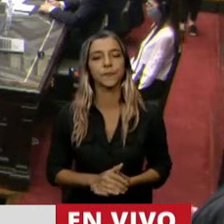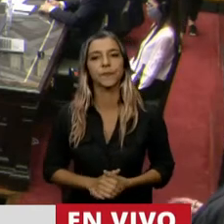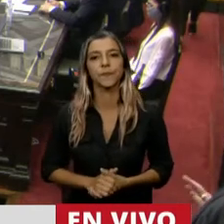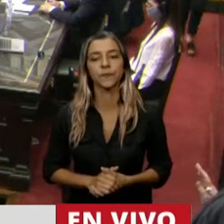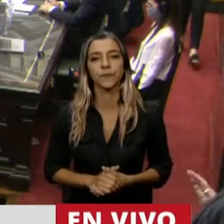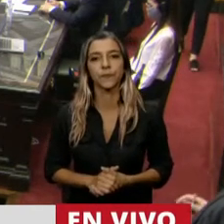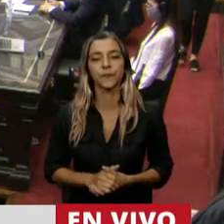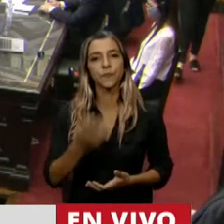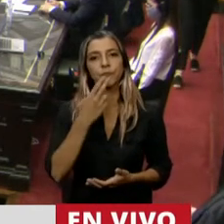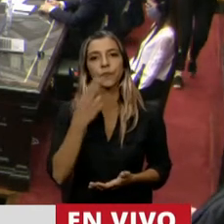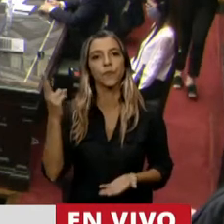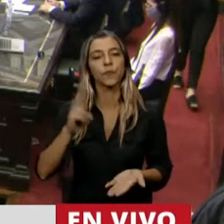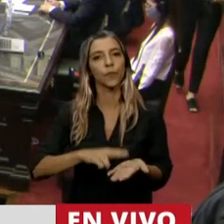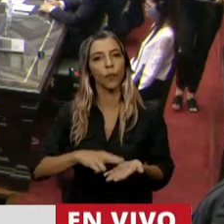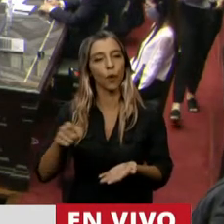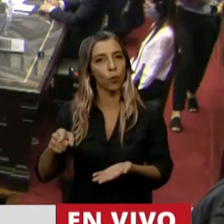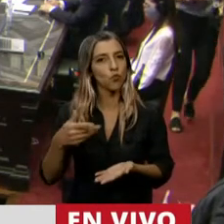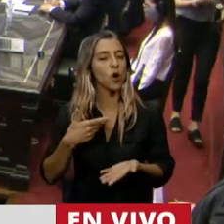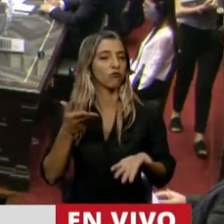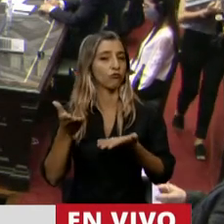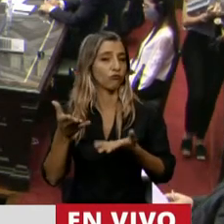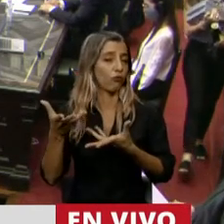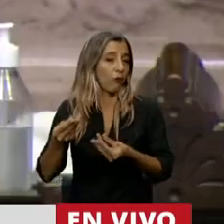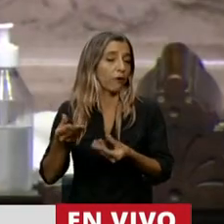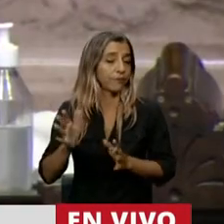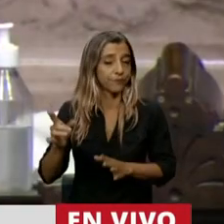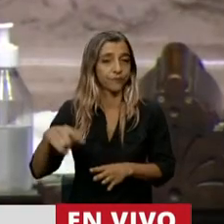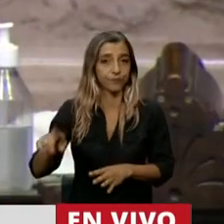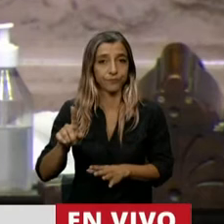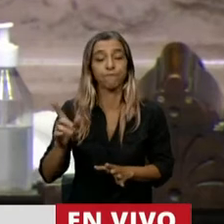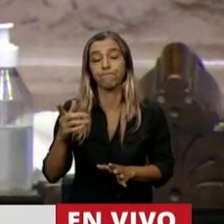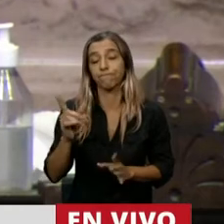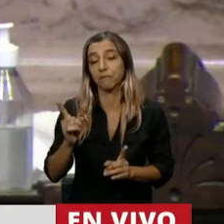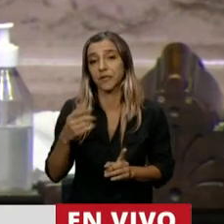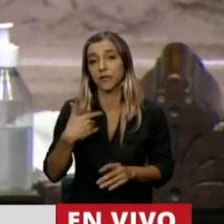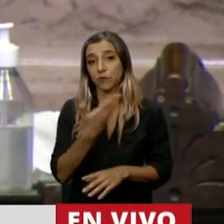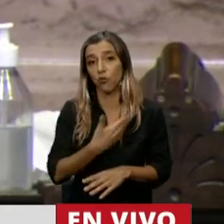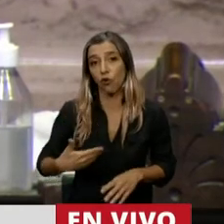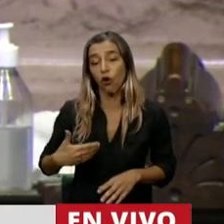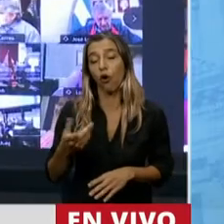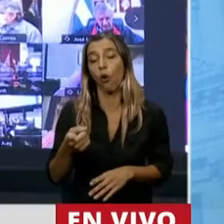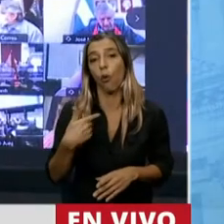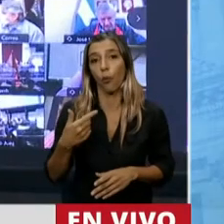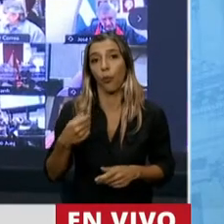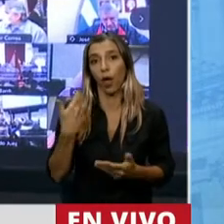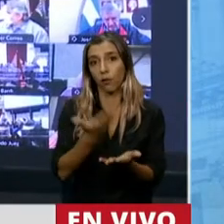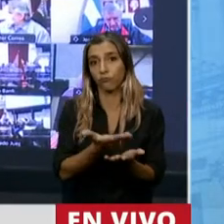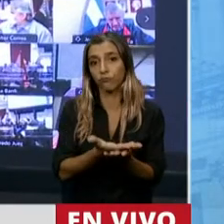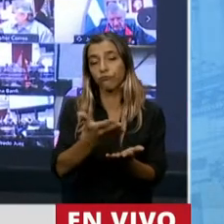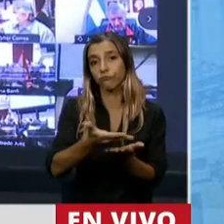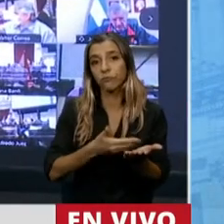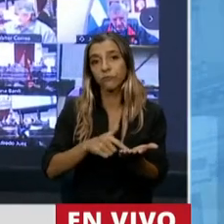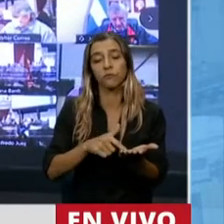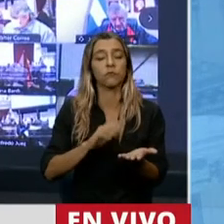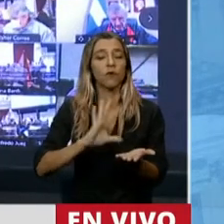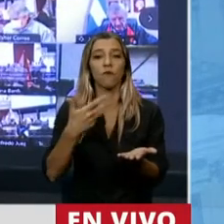El impuesto solidario que impulsa el gobierno por única vez es la prueba viviente